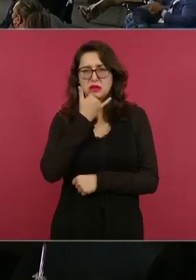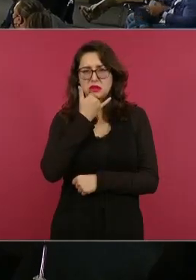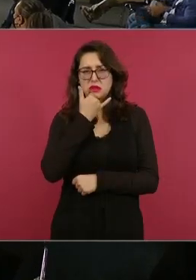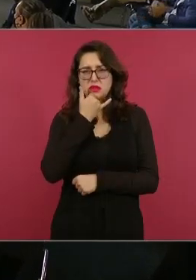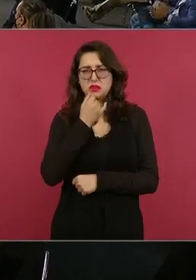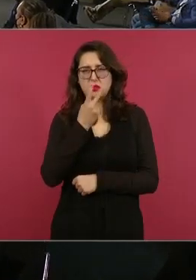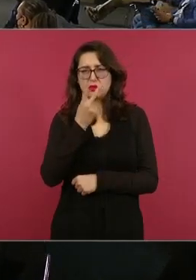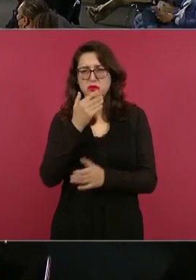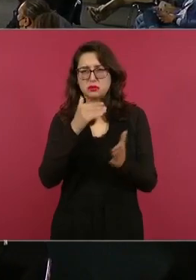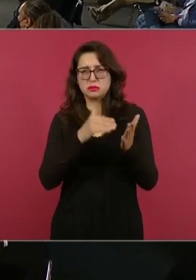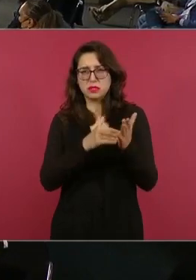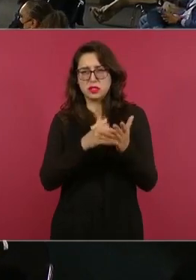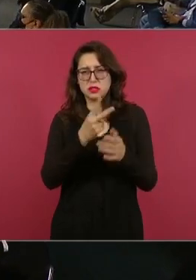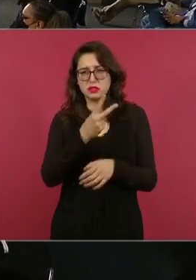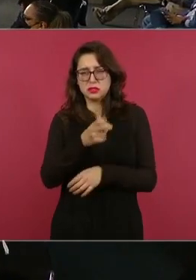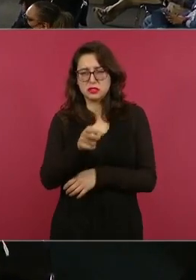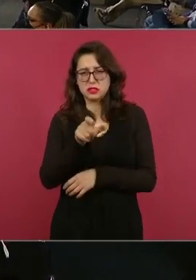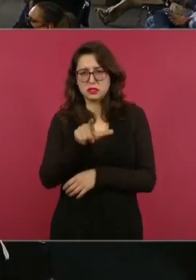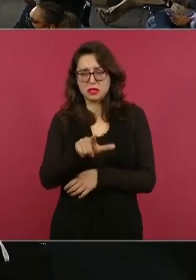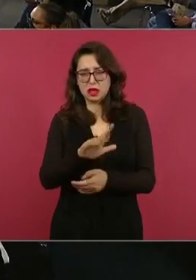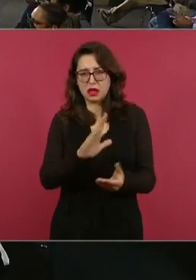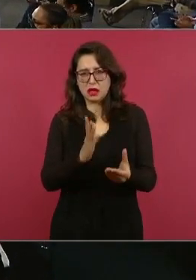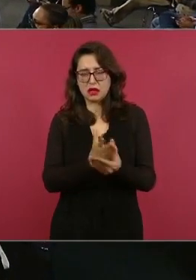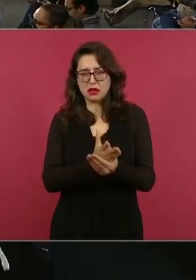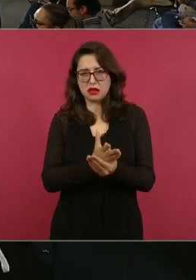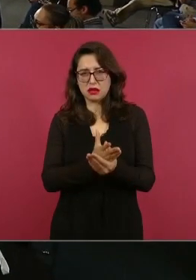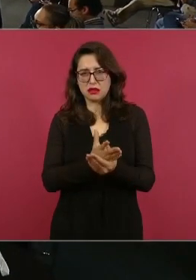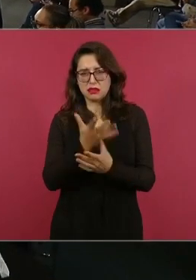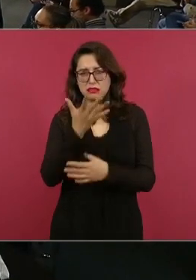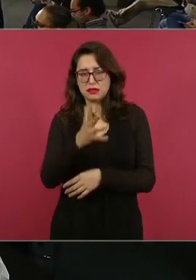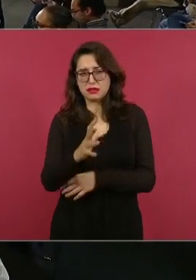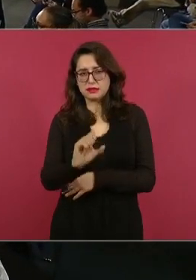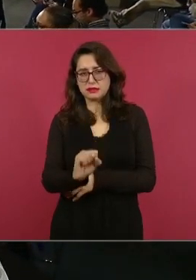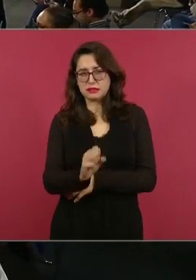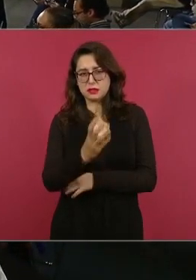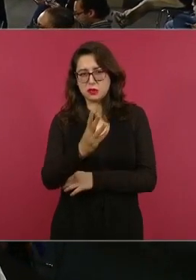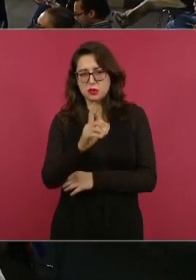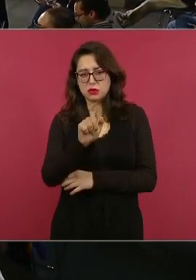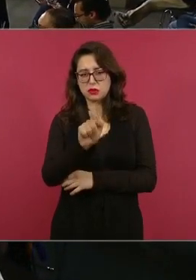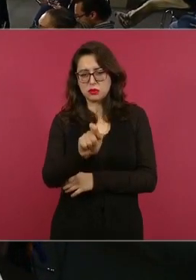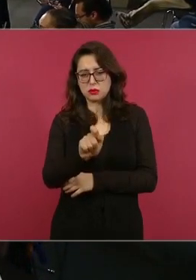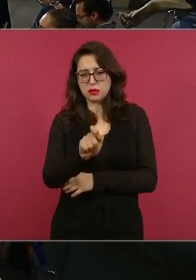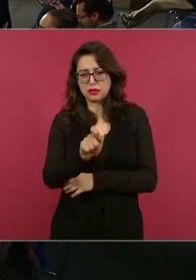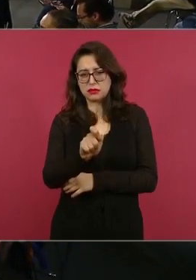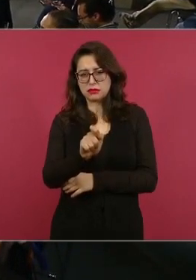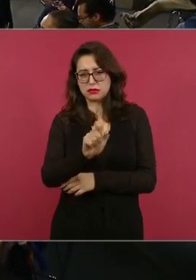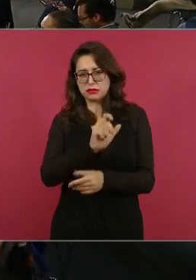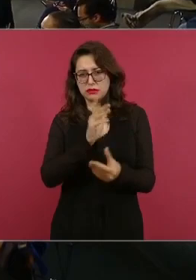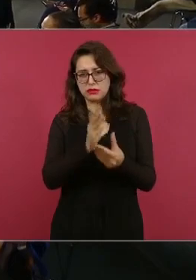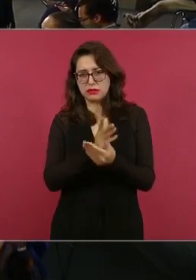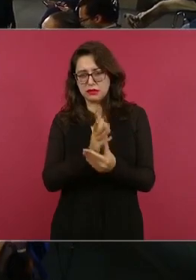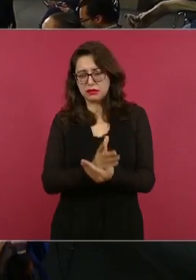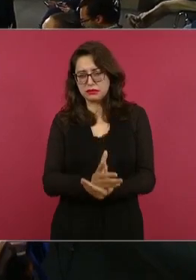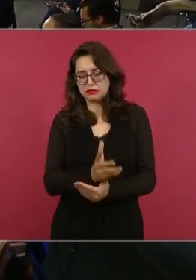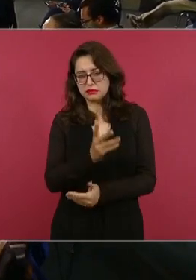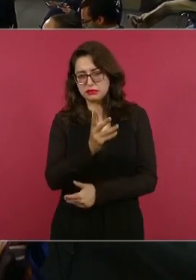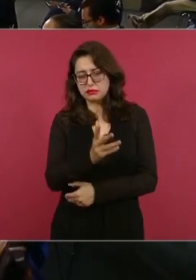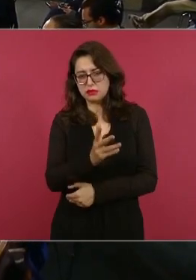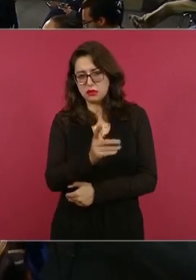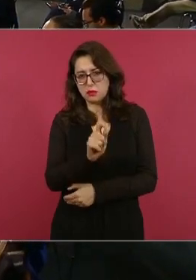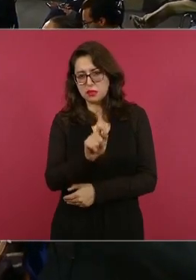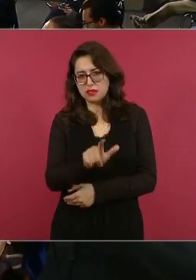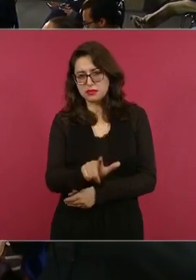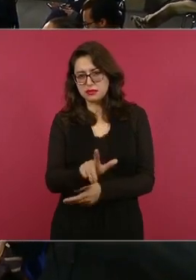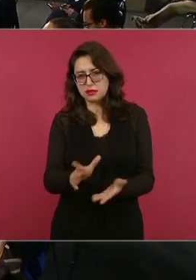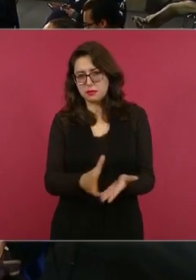2617 del expediente 10 diagonal 6420 legajo 5 de las 27 páginas firmado